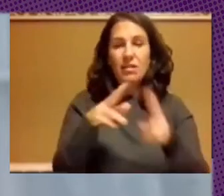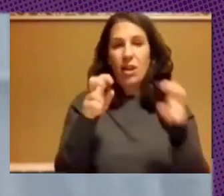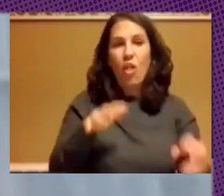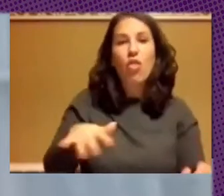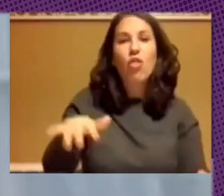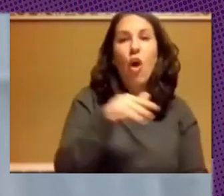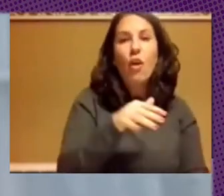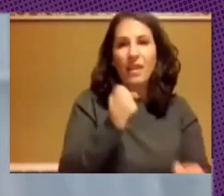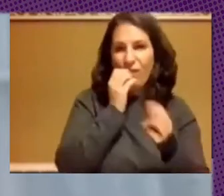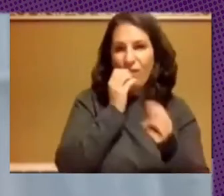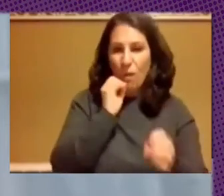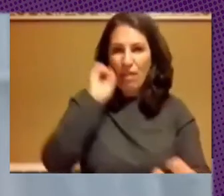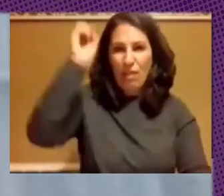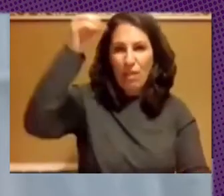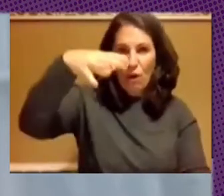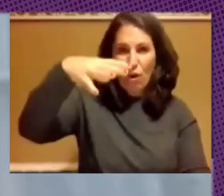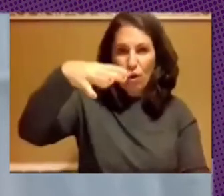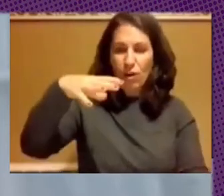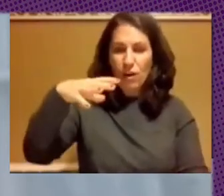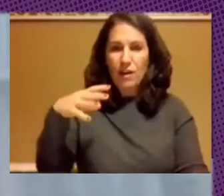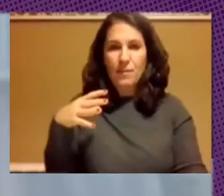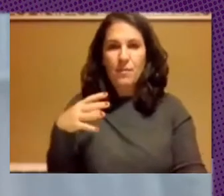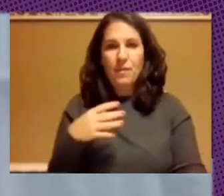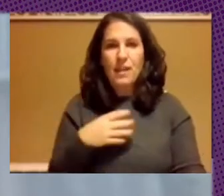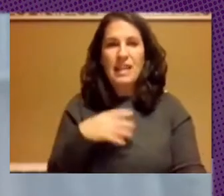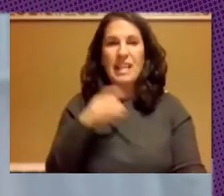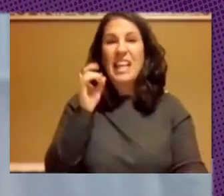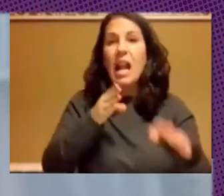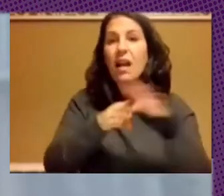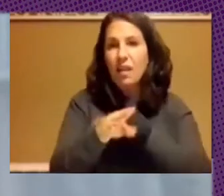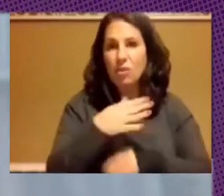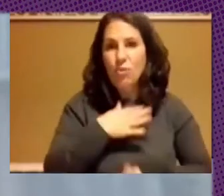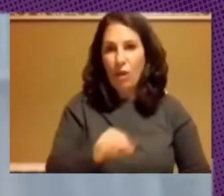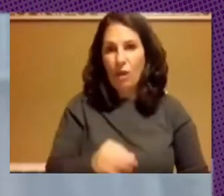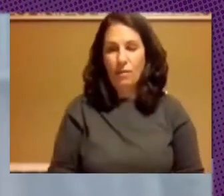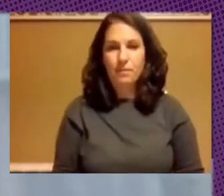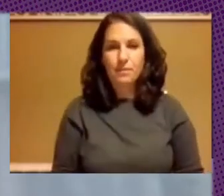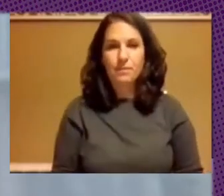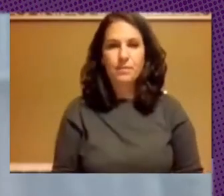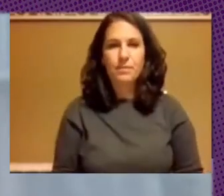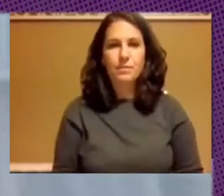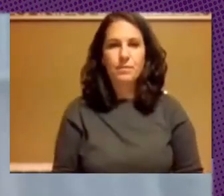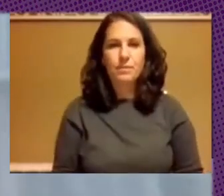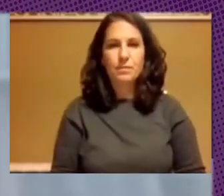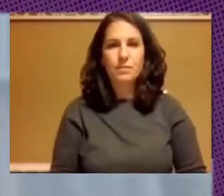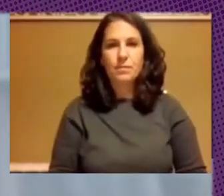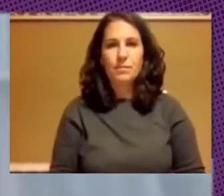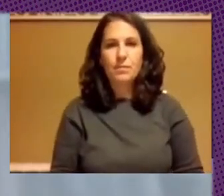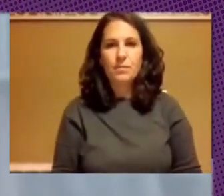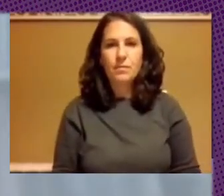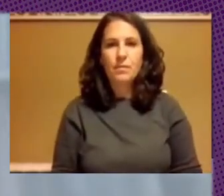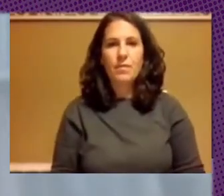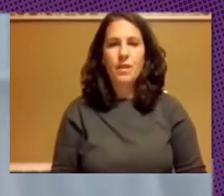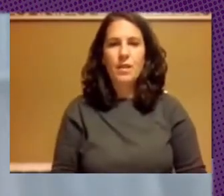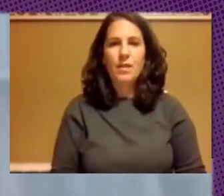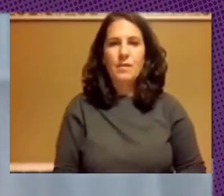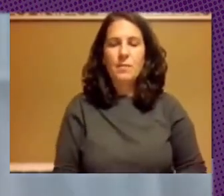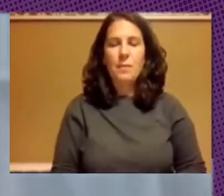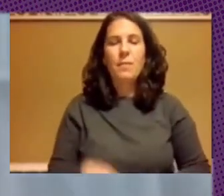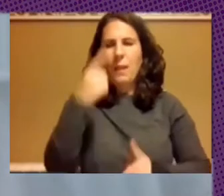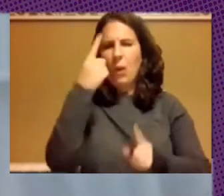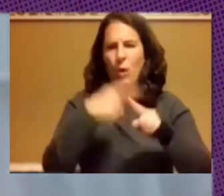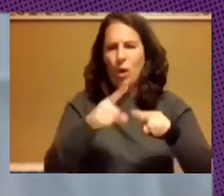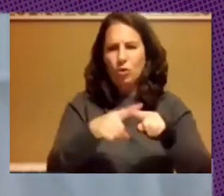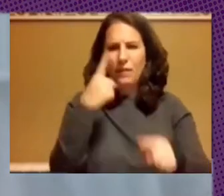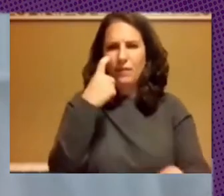está la información y quiénes tienen acceso a esa información una cosa simplemente para acordarse en